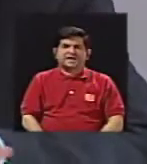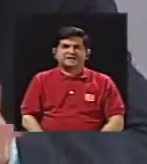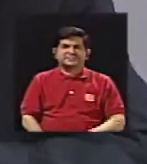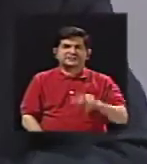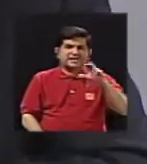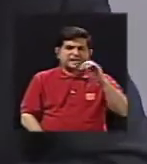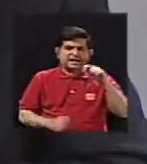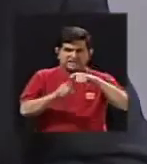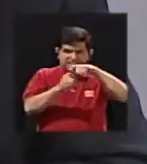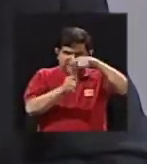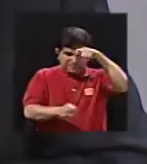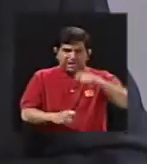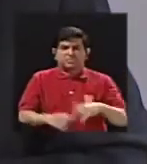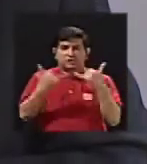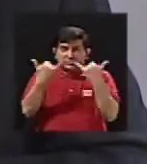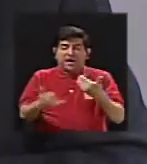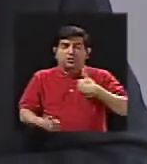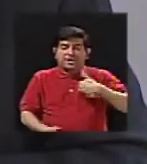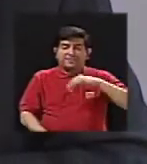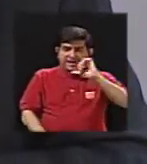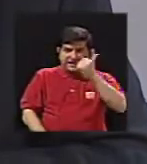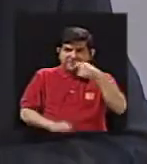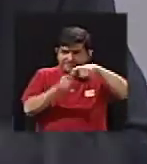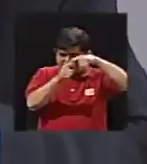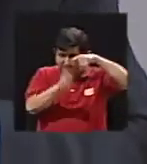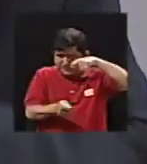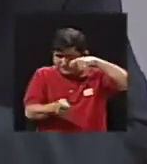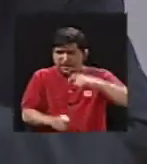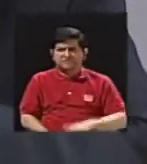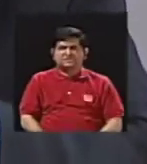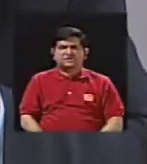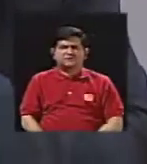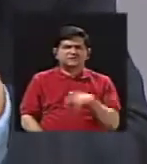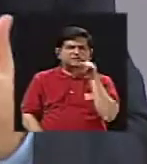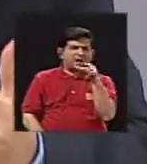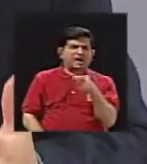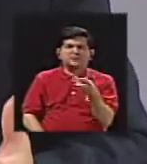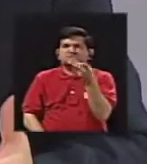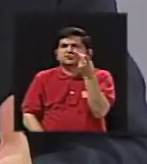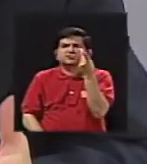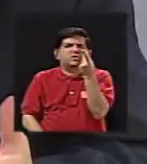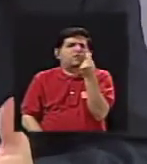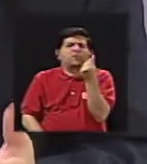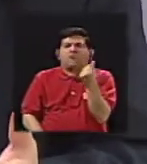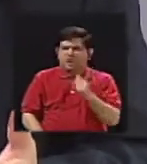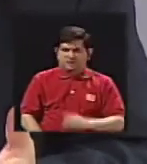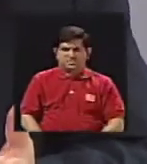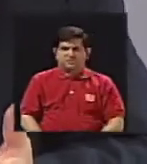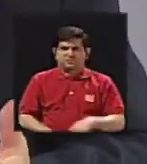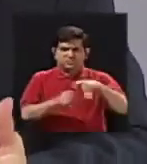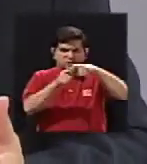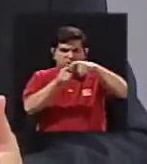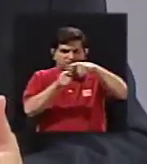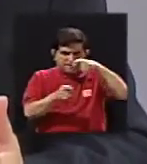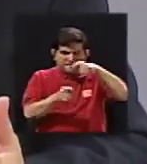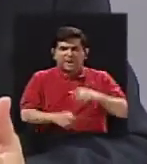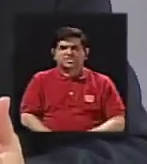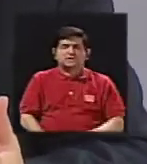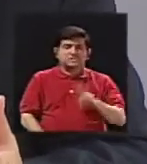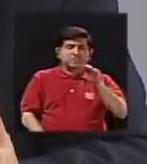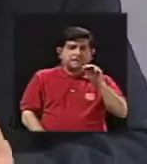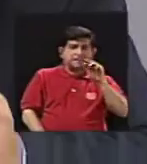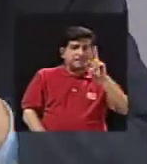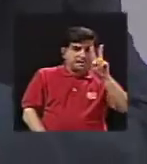de profundidad ahora en ese momento. ¿Eso cuánto, cuánta cantidad de metros cúbicos significa